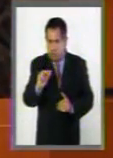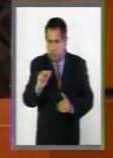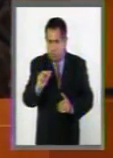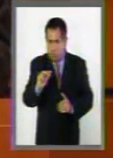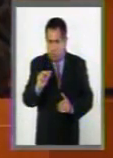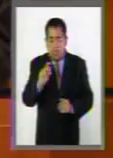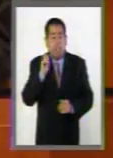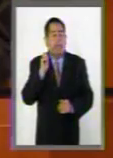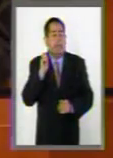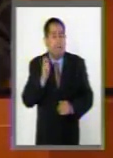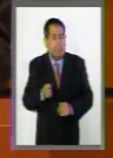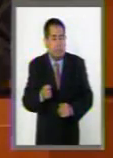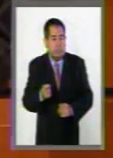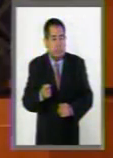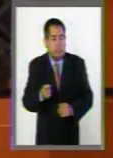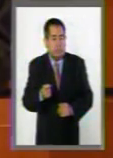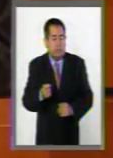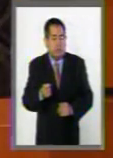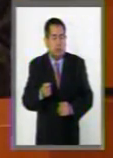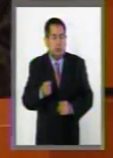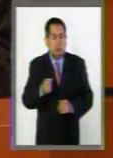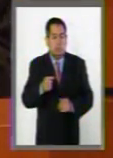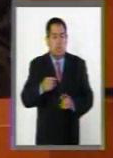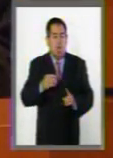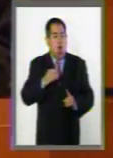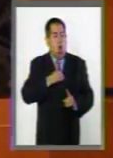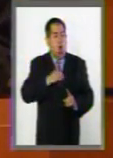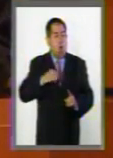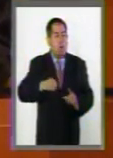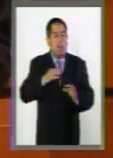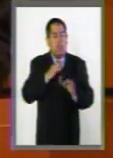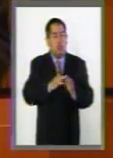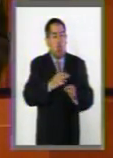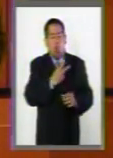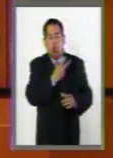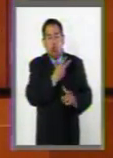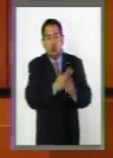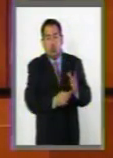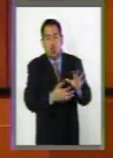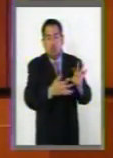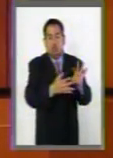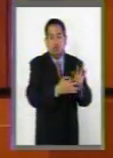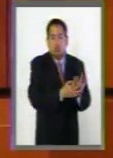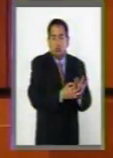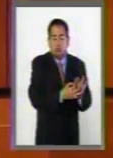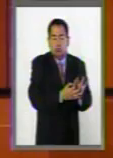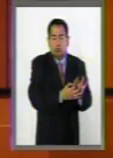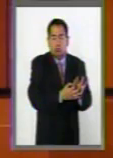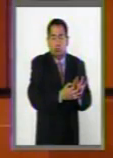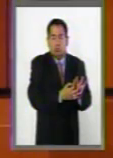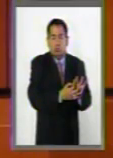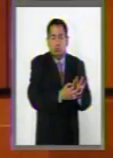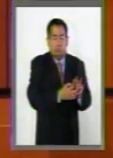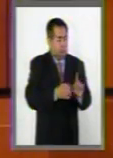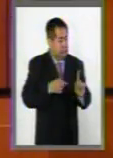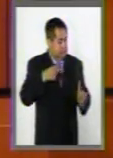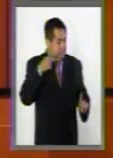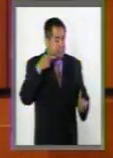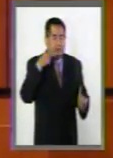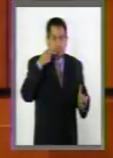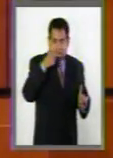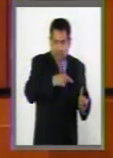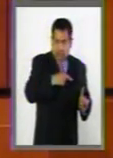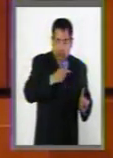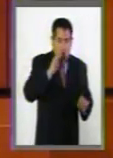sino a la obligación solidaria de aquel que es sujeto de